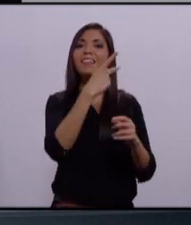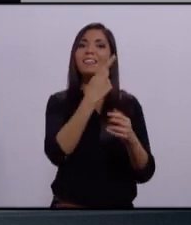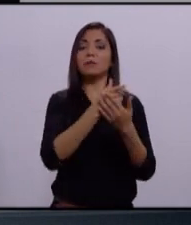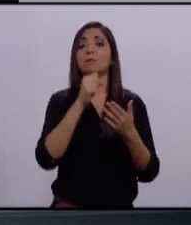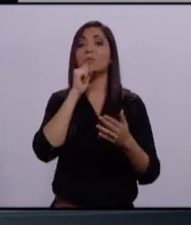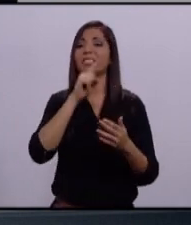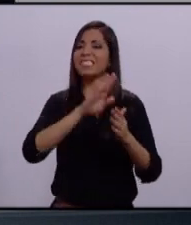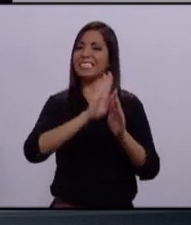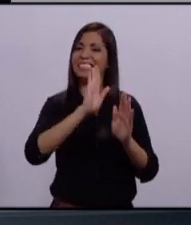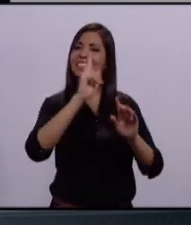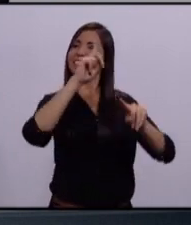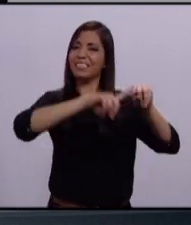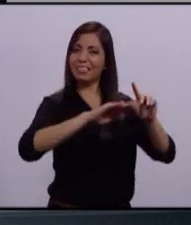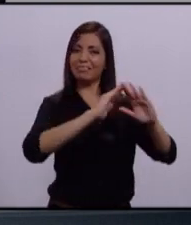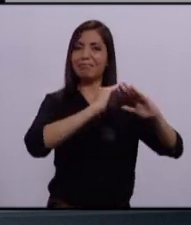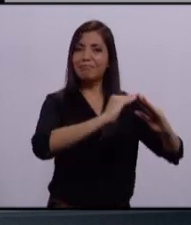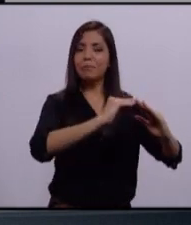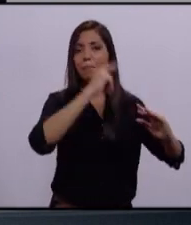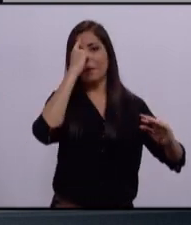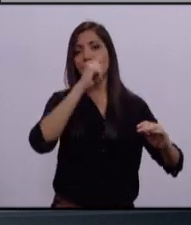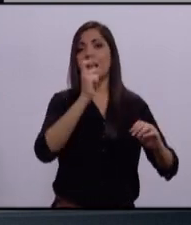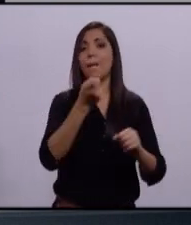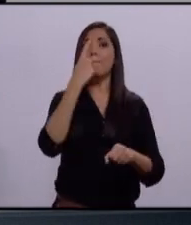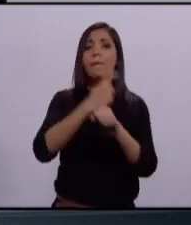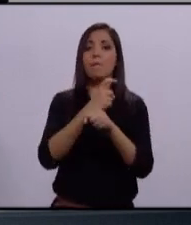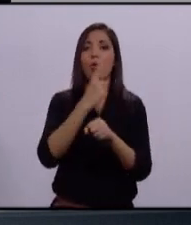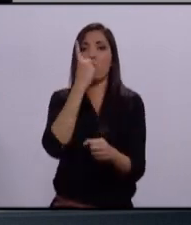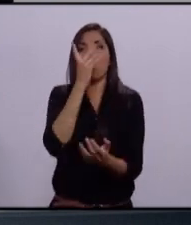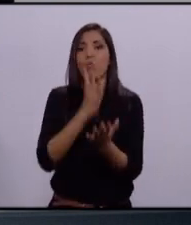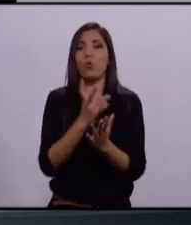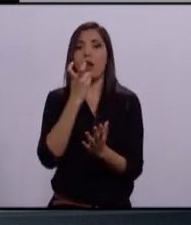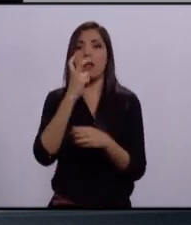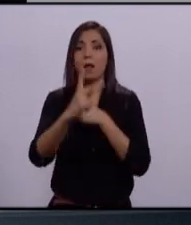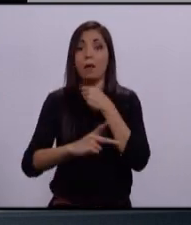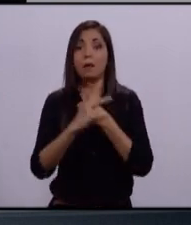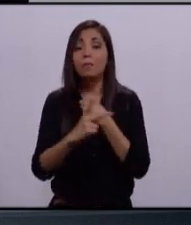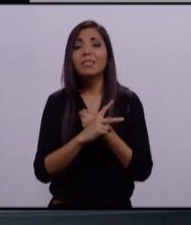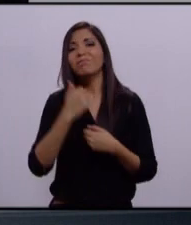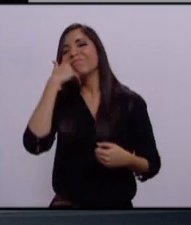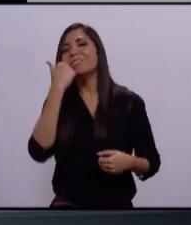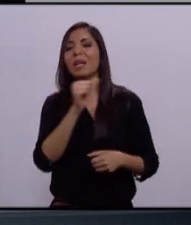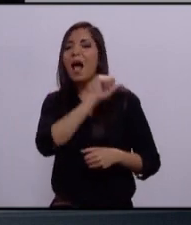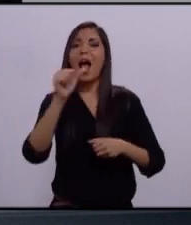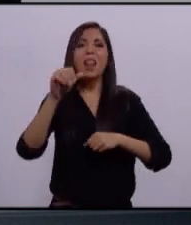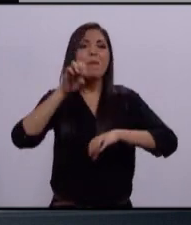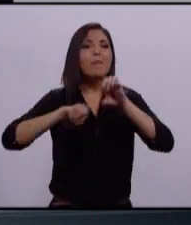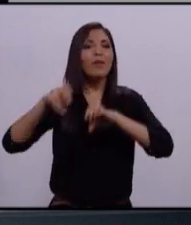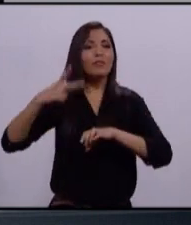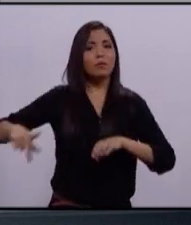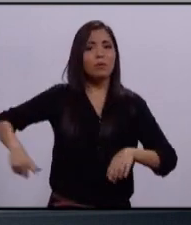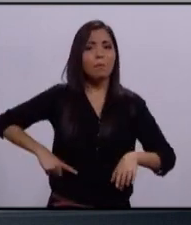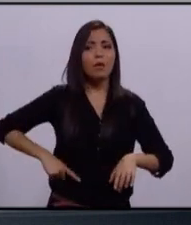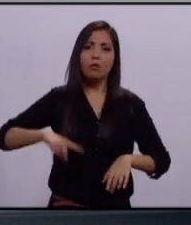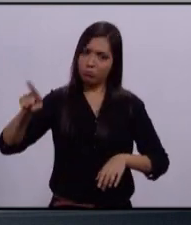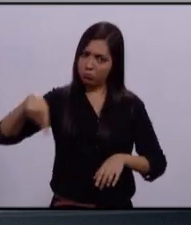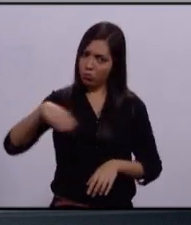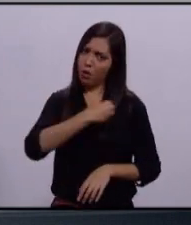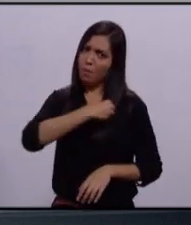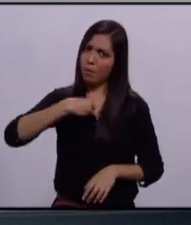Salarial, que puso tope a los funcionarios, el primero y único en el país. Hicimos que los empleados del gobierno pagaran sus